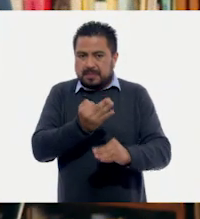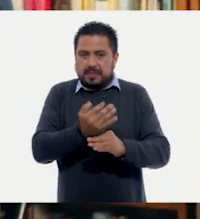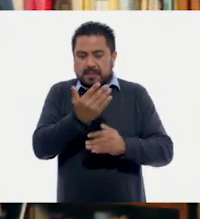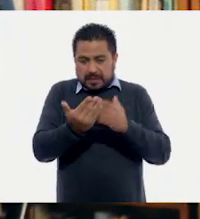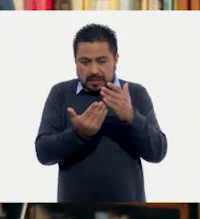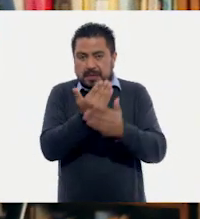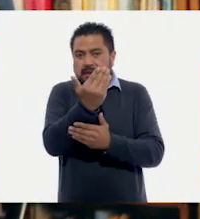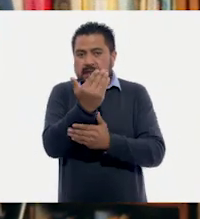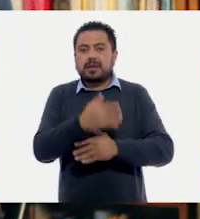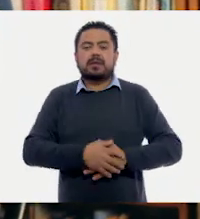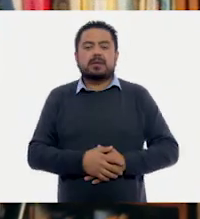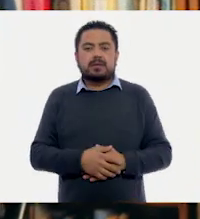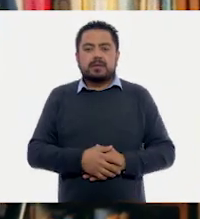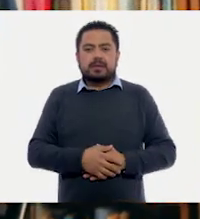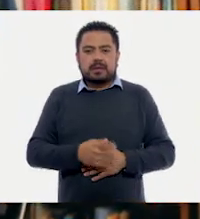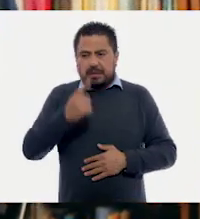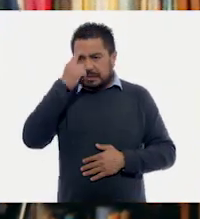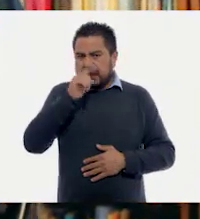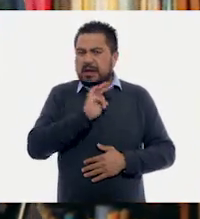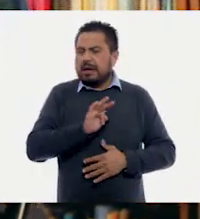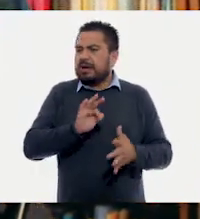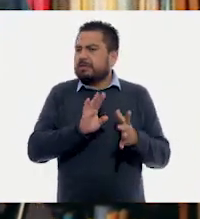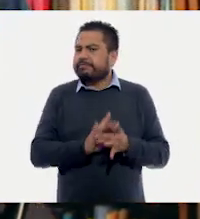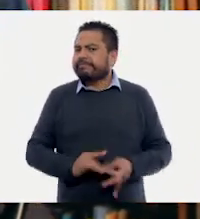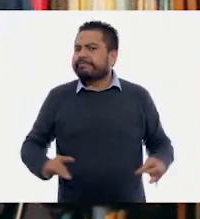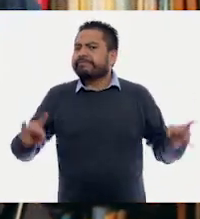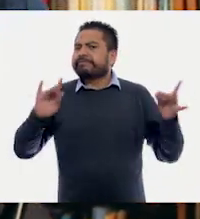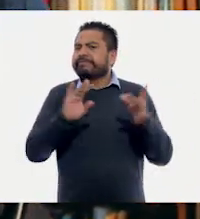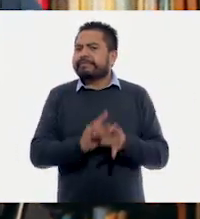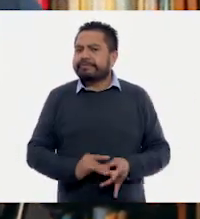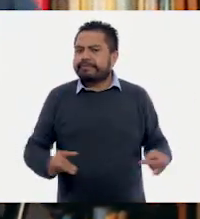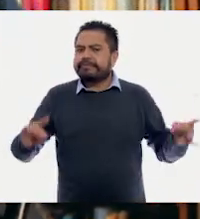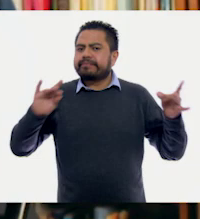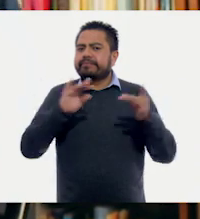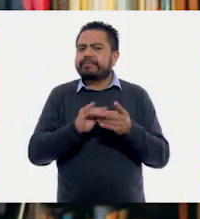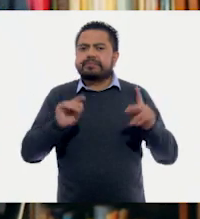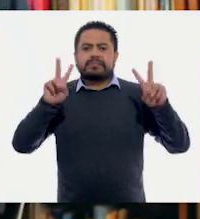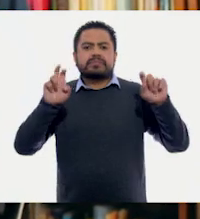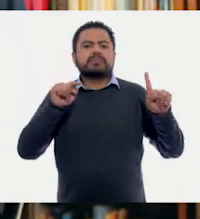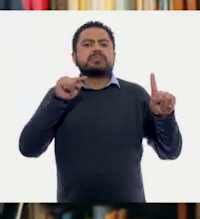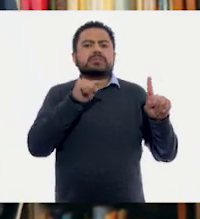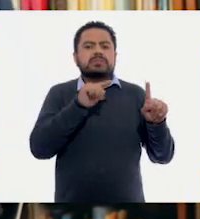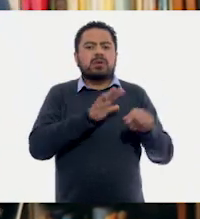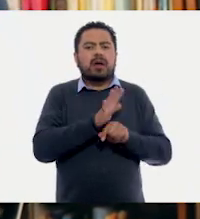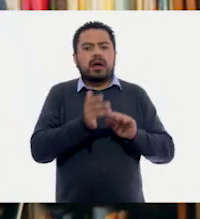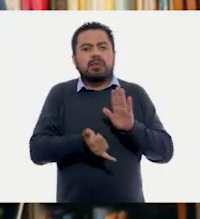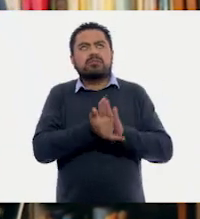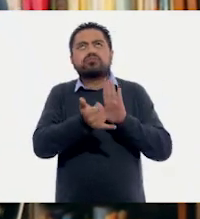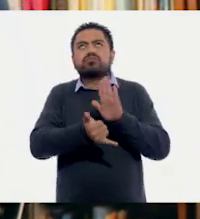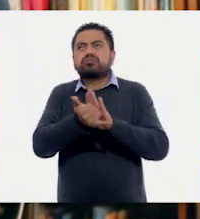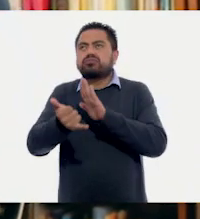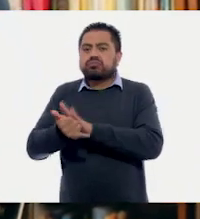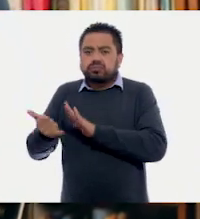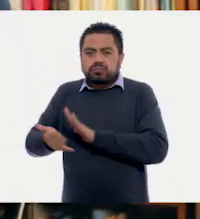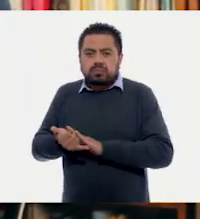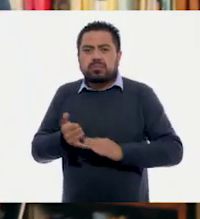mañana para narrarles acerca de la construcción de un centro